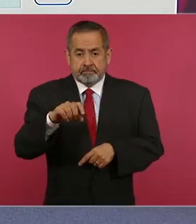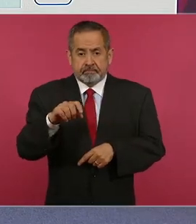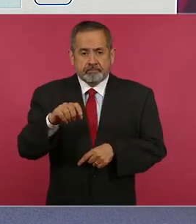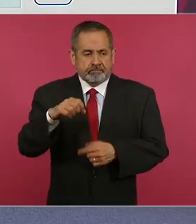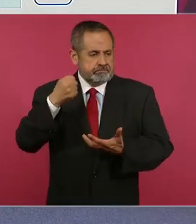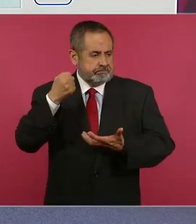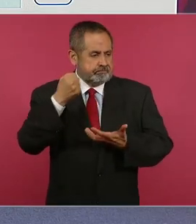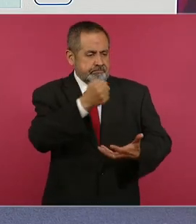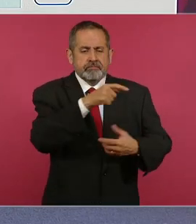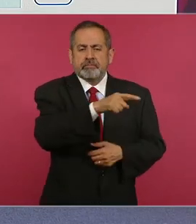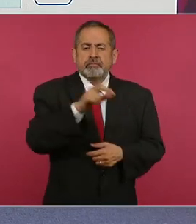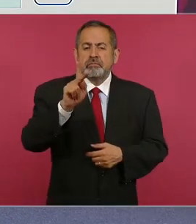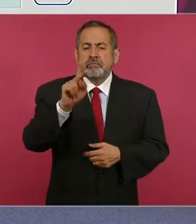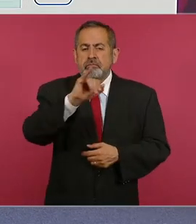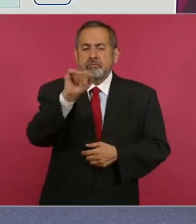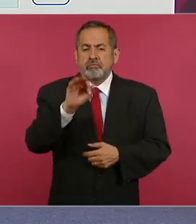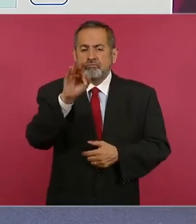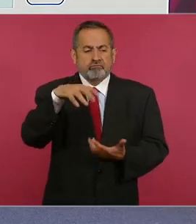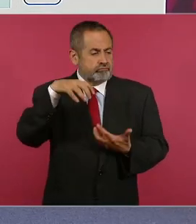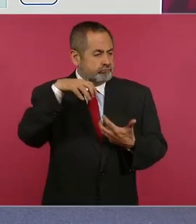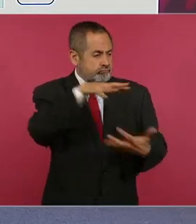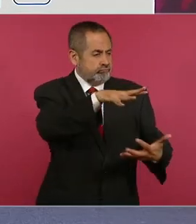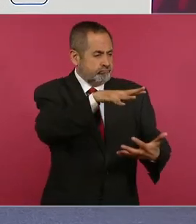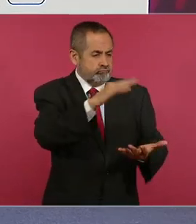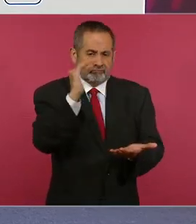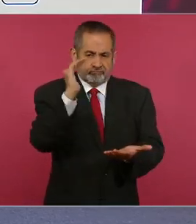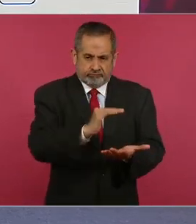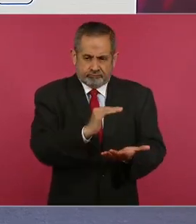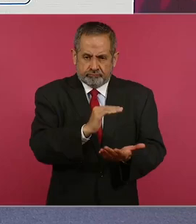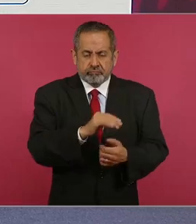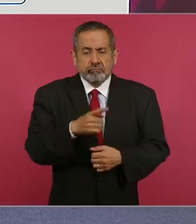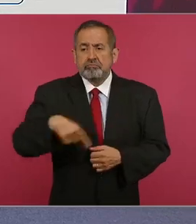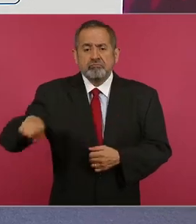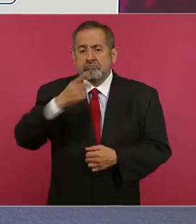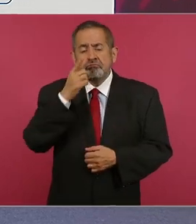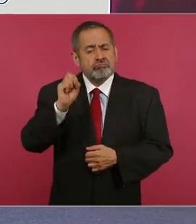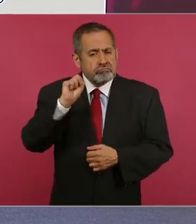presupuesto del Poder Judicial, 54 de acuerdo,